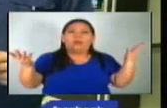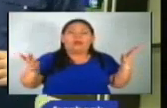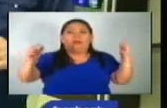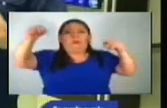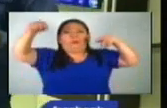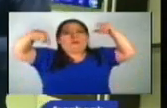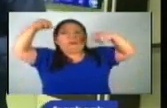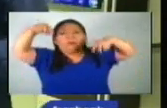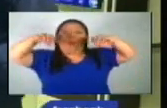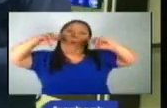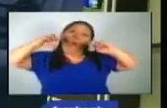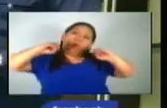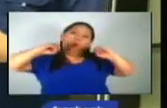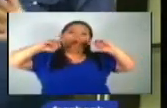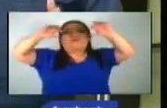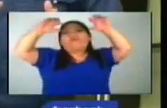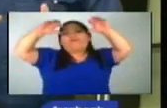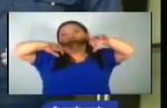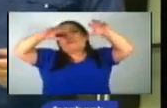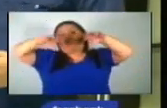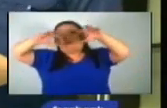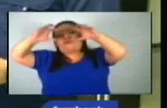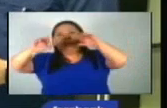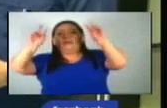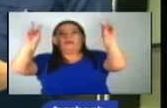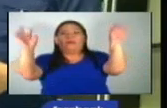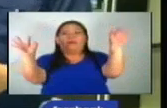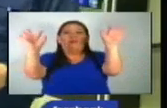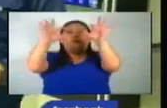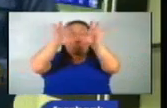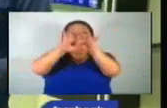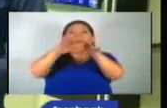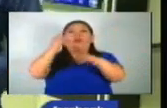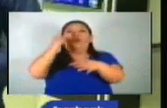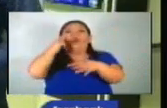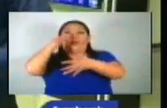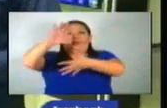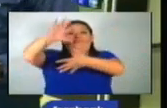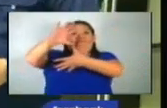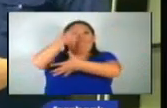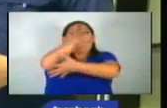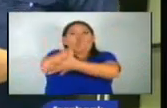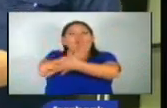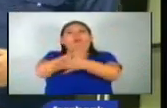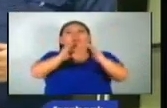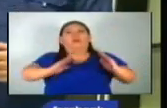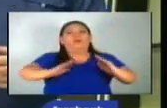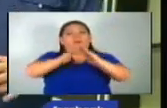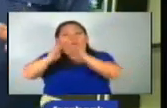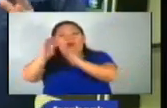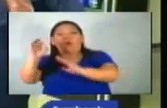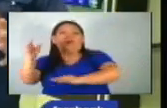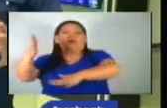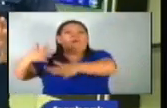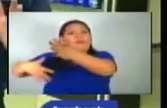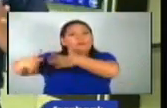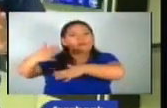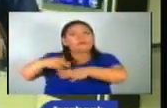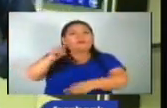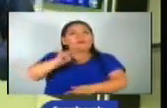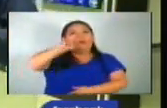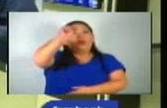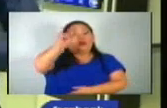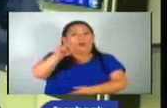presencia de lluvias asociadas a estos sistemas en la franja de la cadena volcánica, franja costera y en la zona norte durante